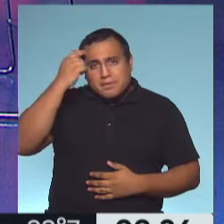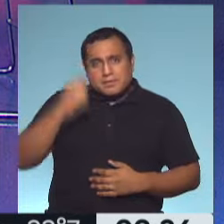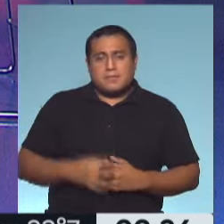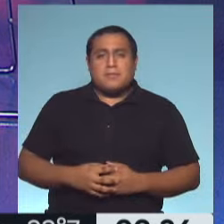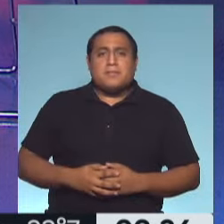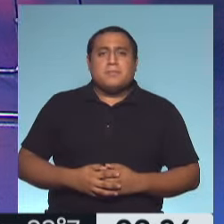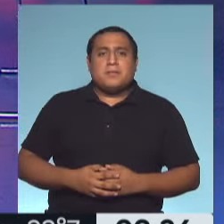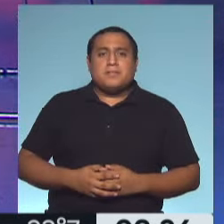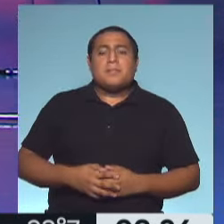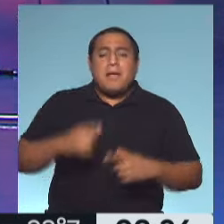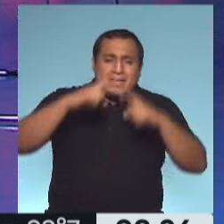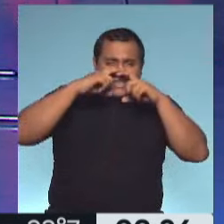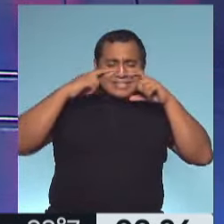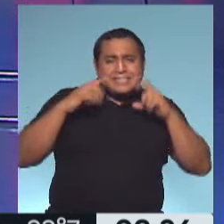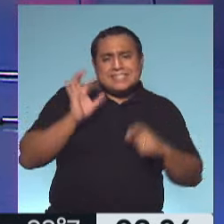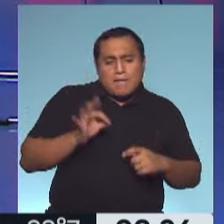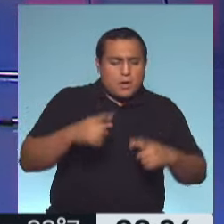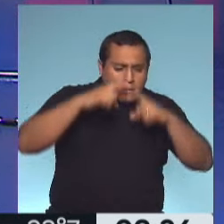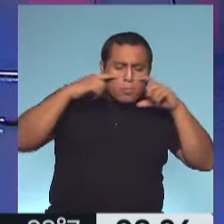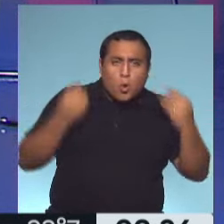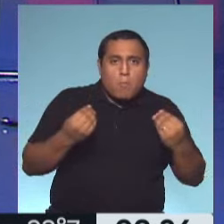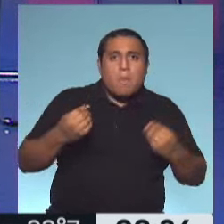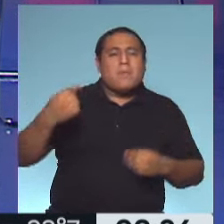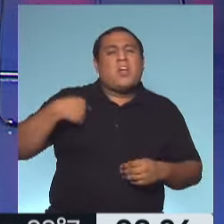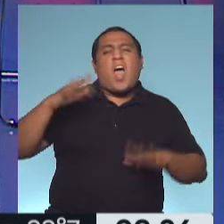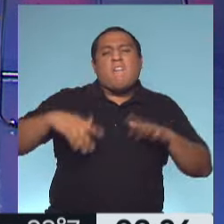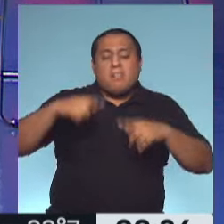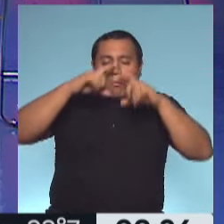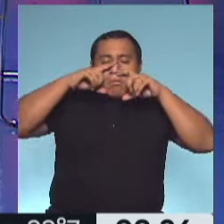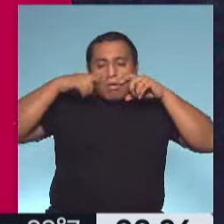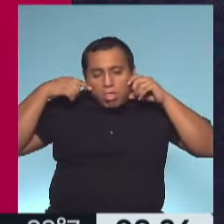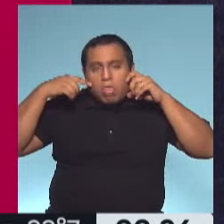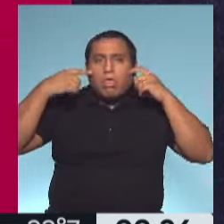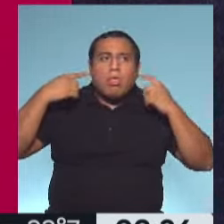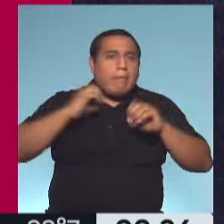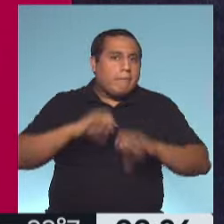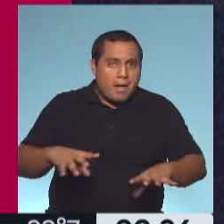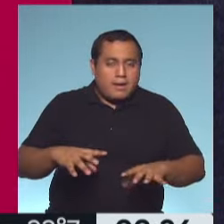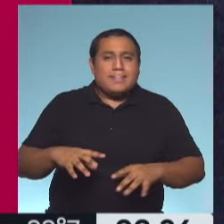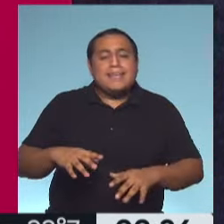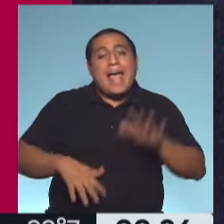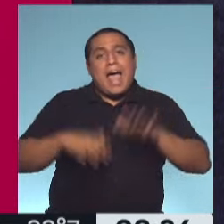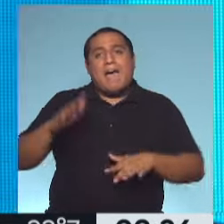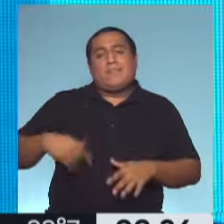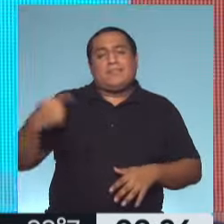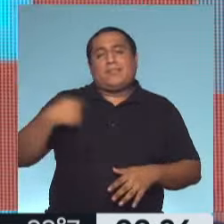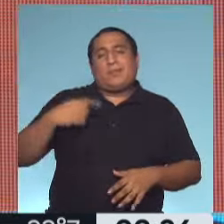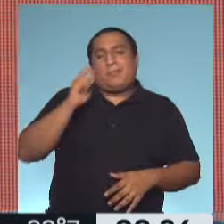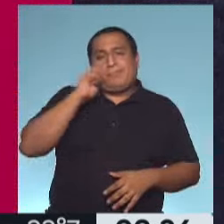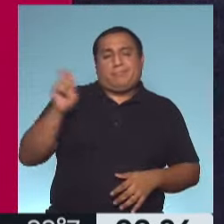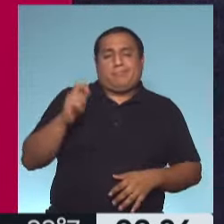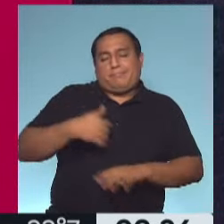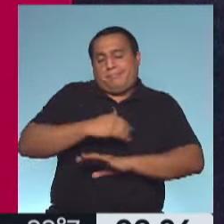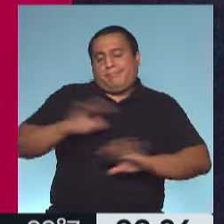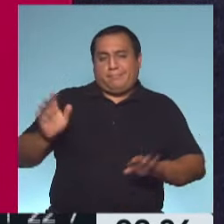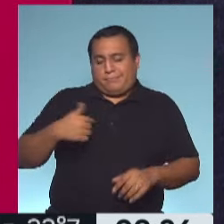uso bien? Porque saber, sabemos cómo se usa. El tema es que elijo no usarlo bien a veces. A veces estamos un poquito rebeldes. Claro. Por eso es que la